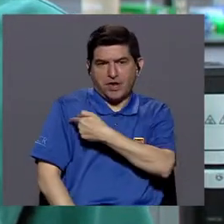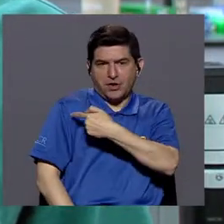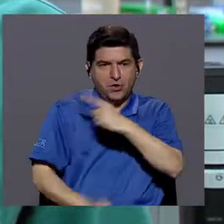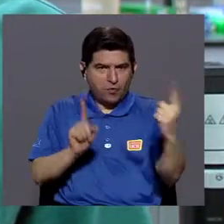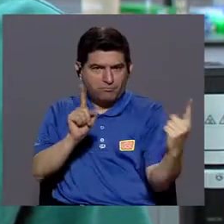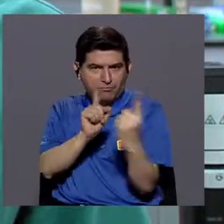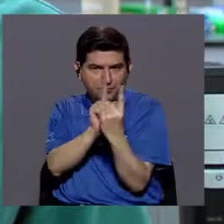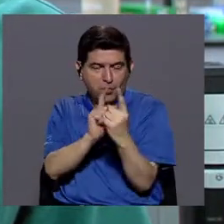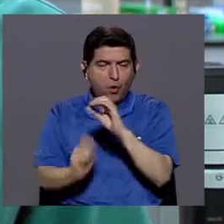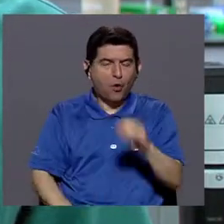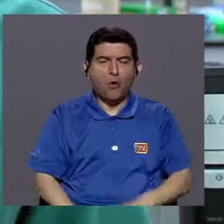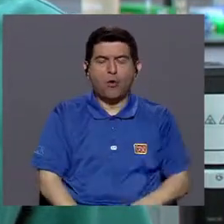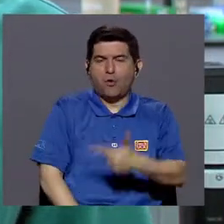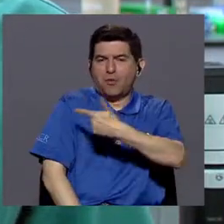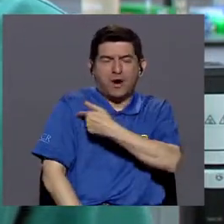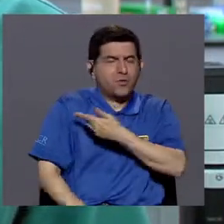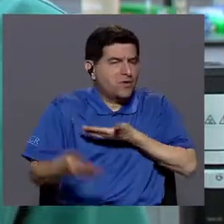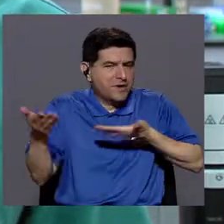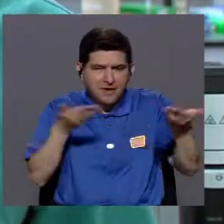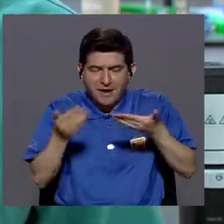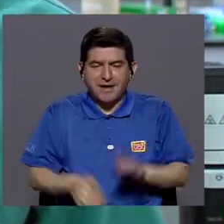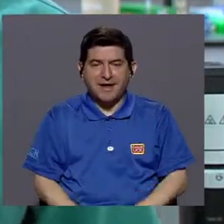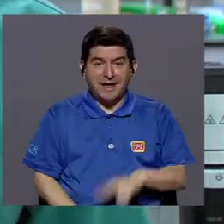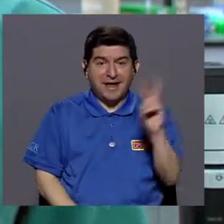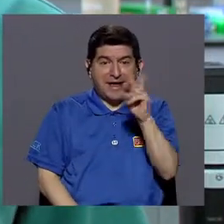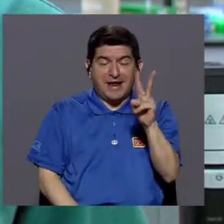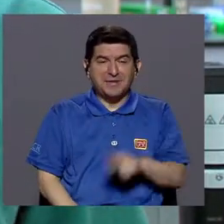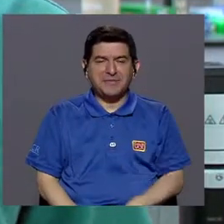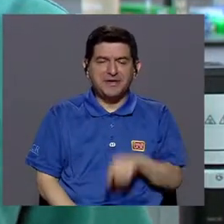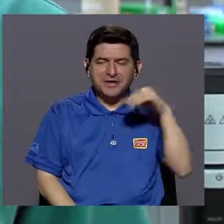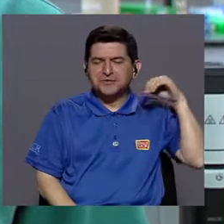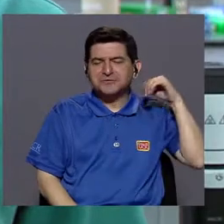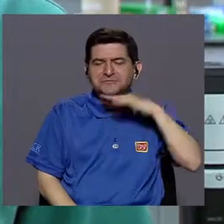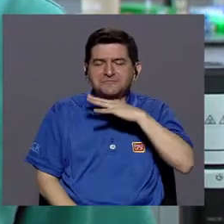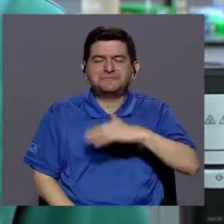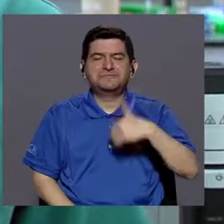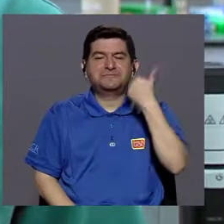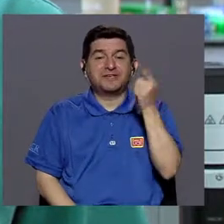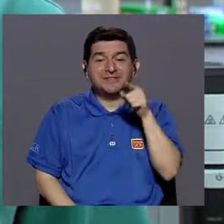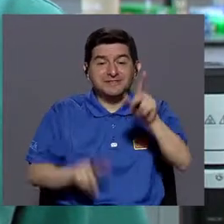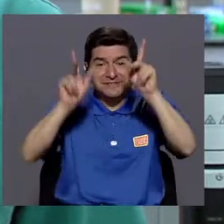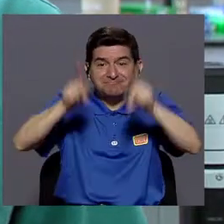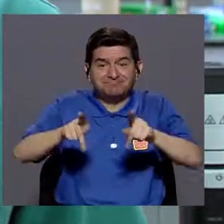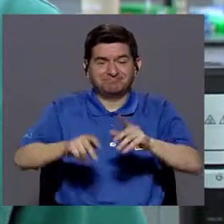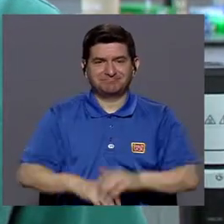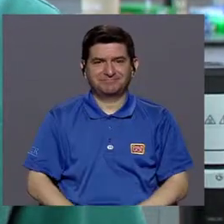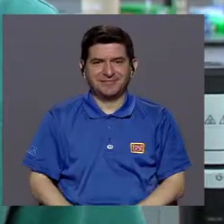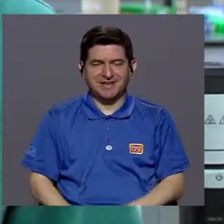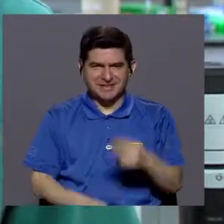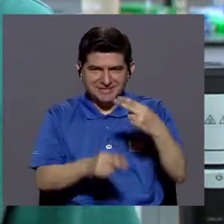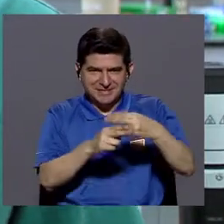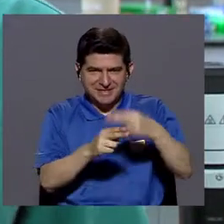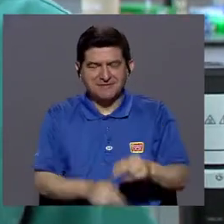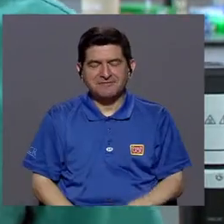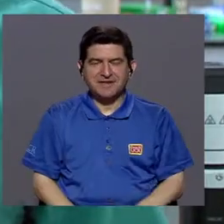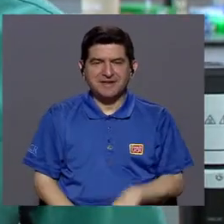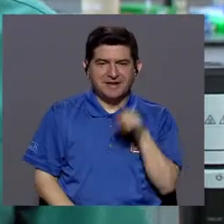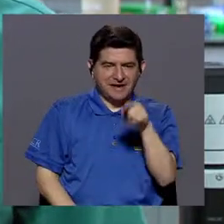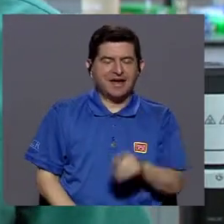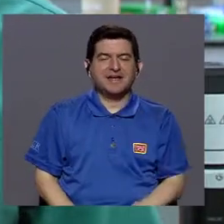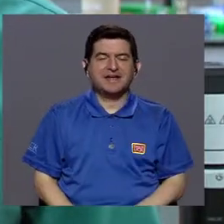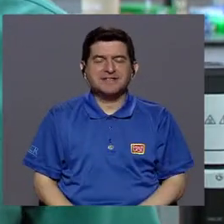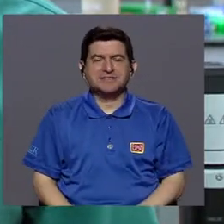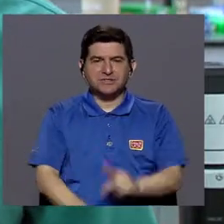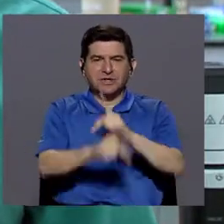que no ha sido vacunada o que la vacuna no le sirvió, el virus logra contaminar fácilmente a esa persona. Entonces eso es lo que llamamos